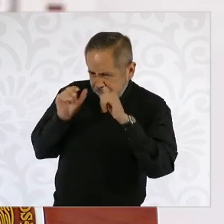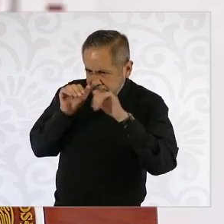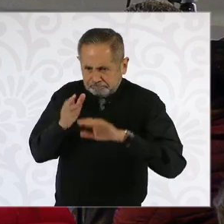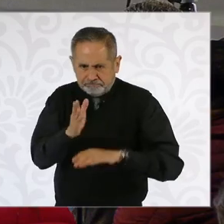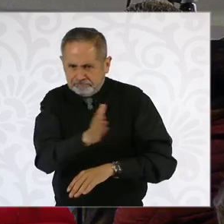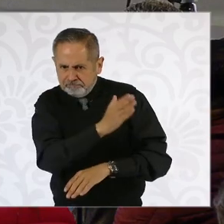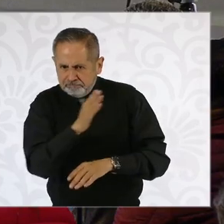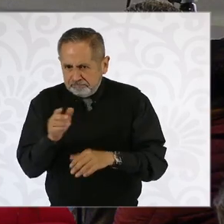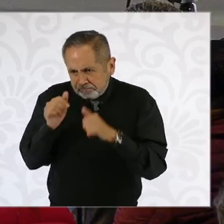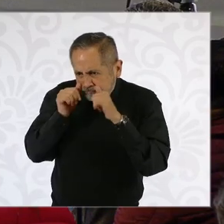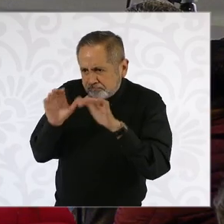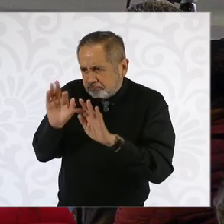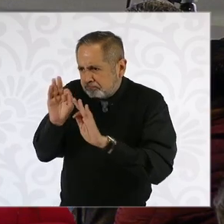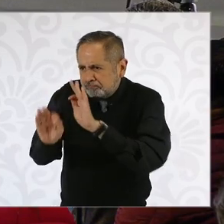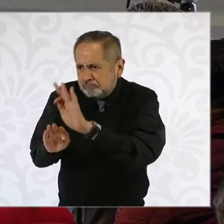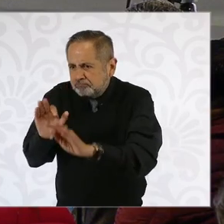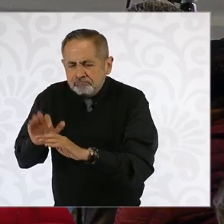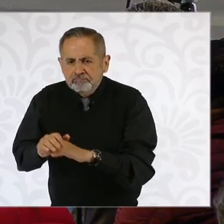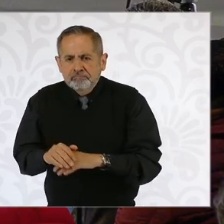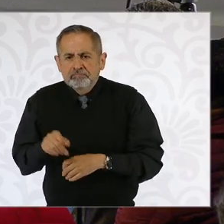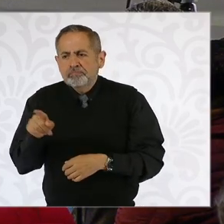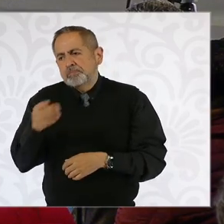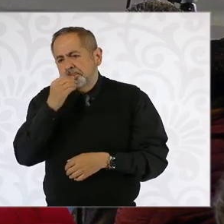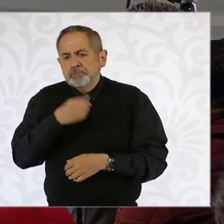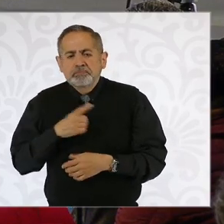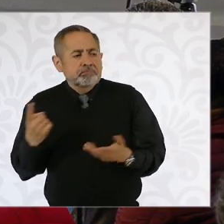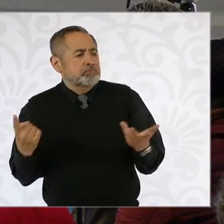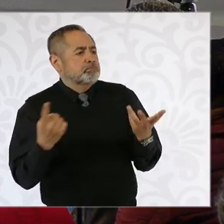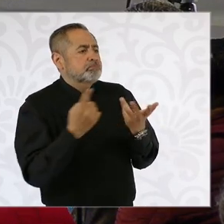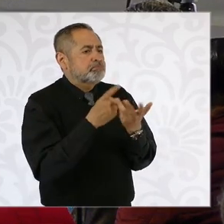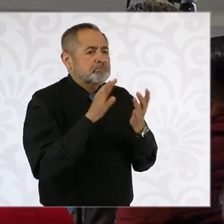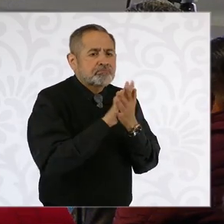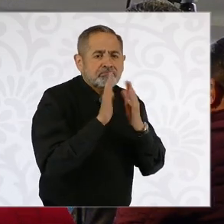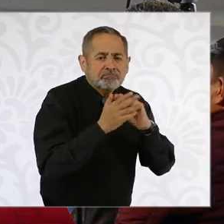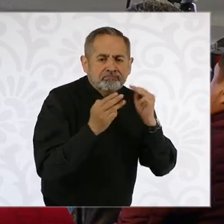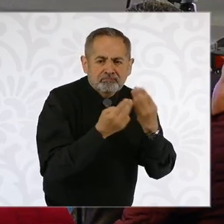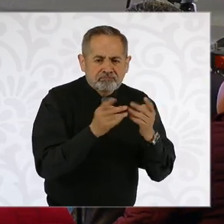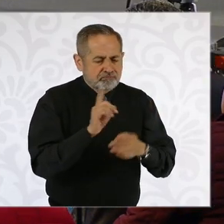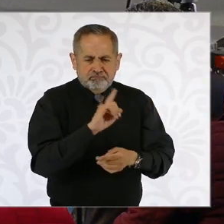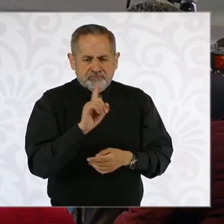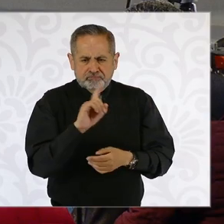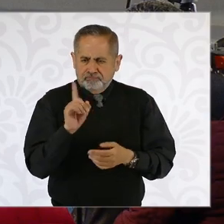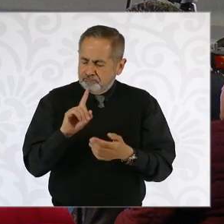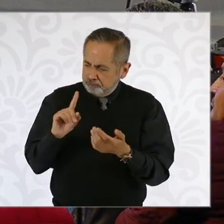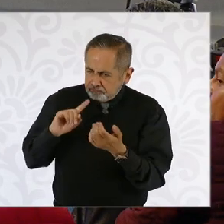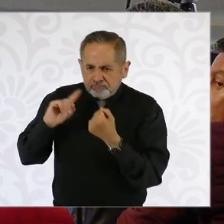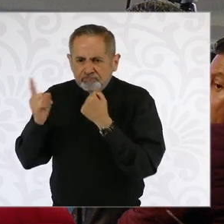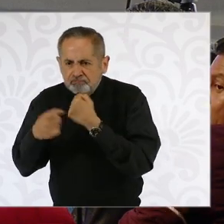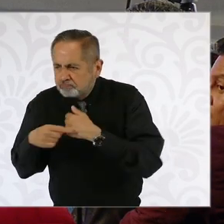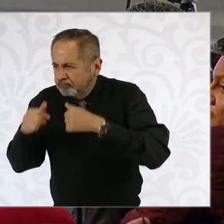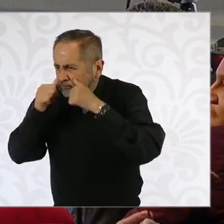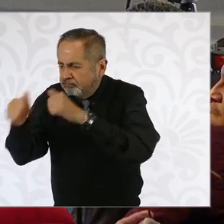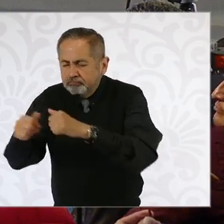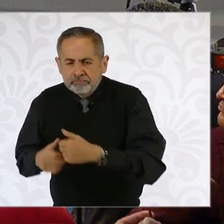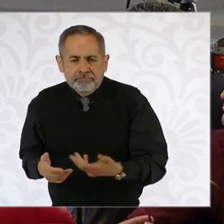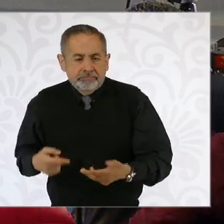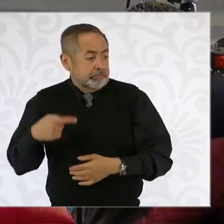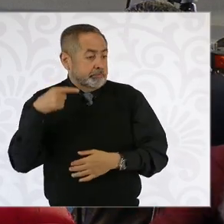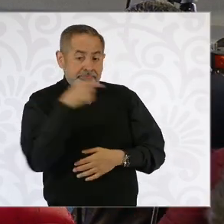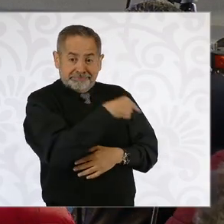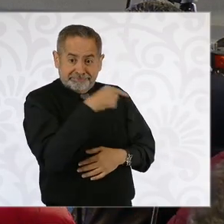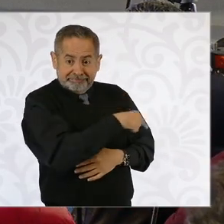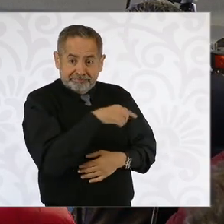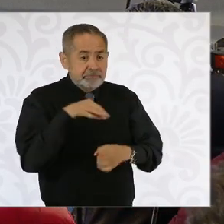cuando en realidad no es una opción. Hay que atender las causas. Y ellos votan en contra